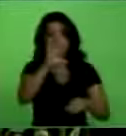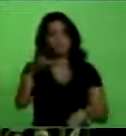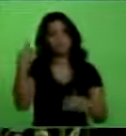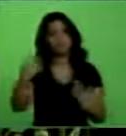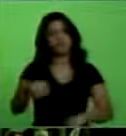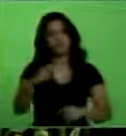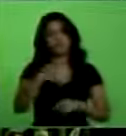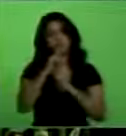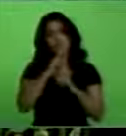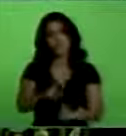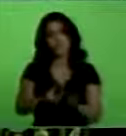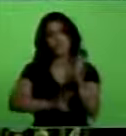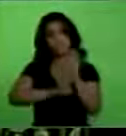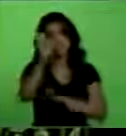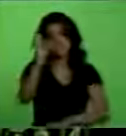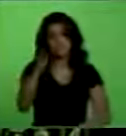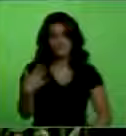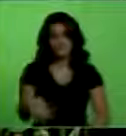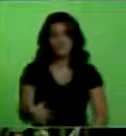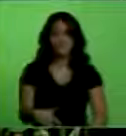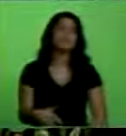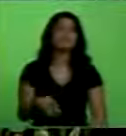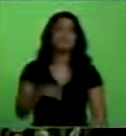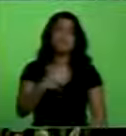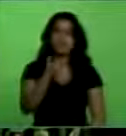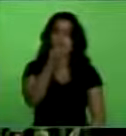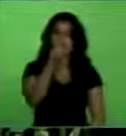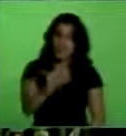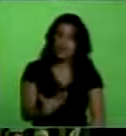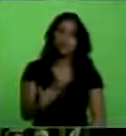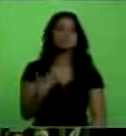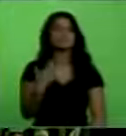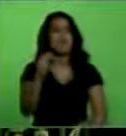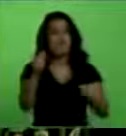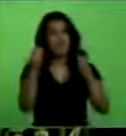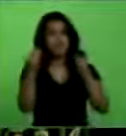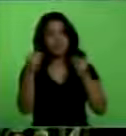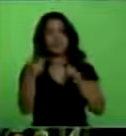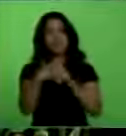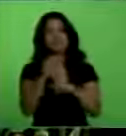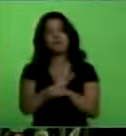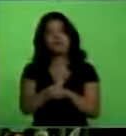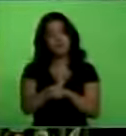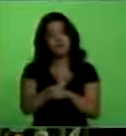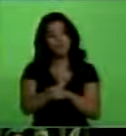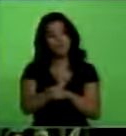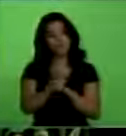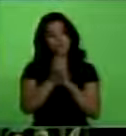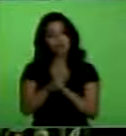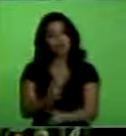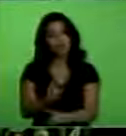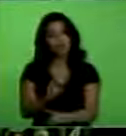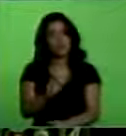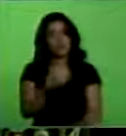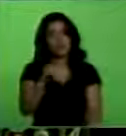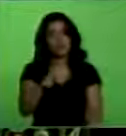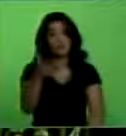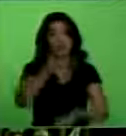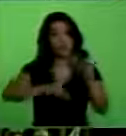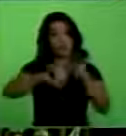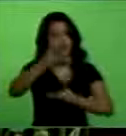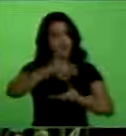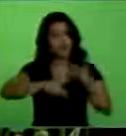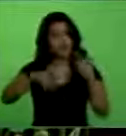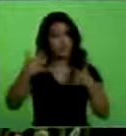Podemos llegar bien, con calidad y rápido. Es un inmenso espacio económico.